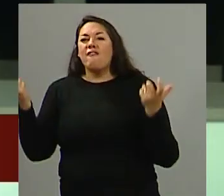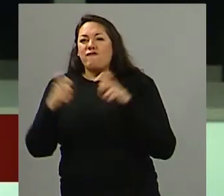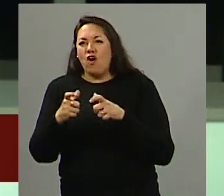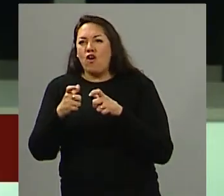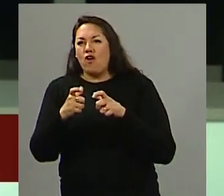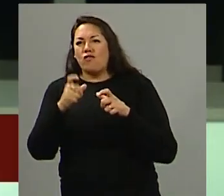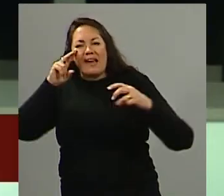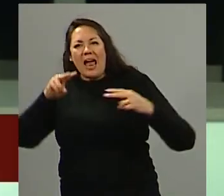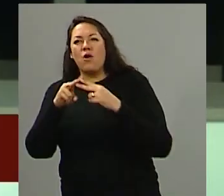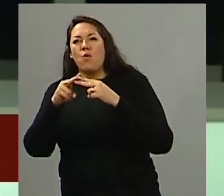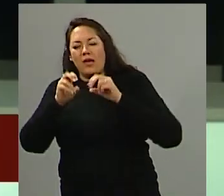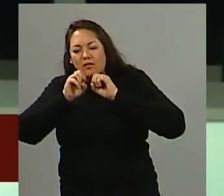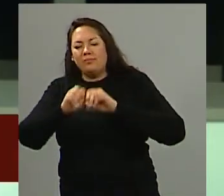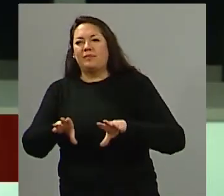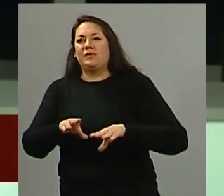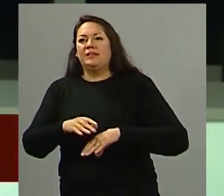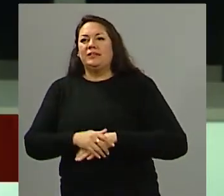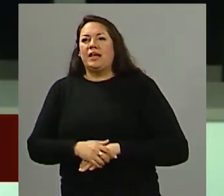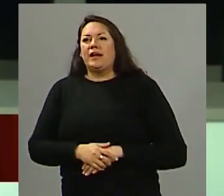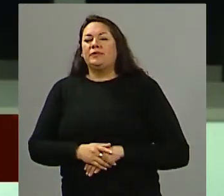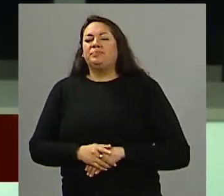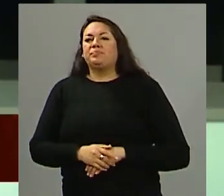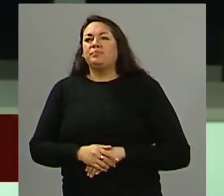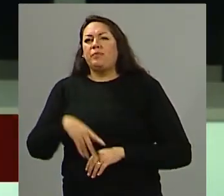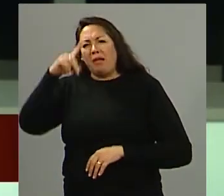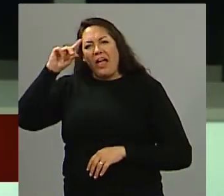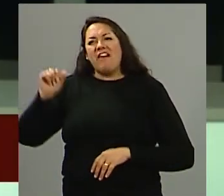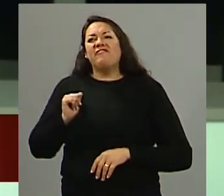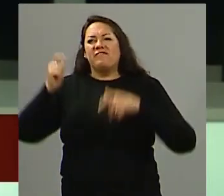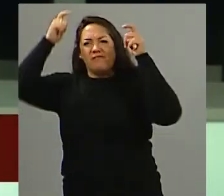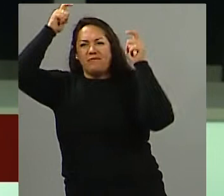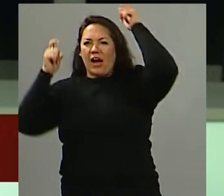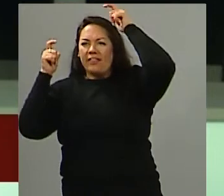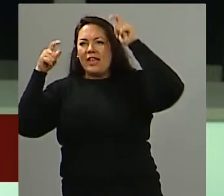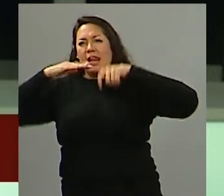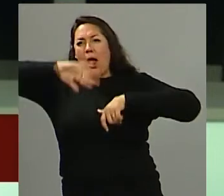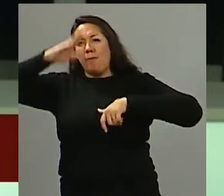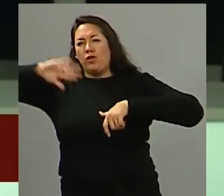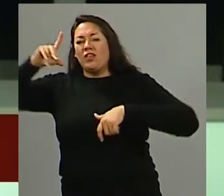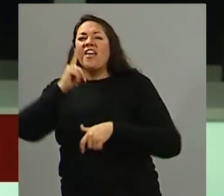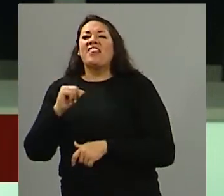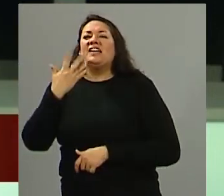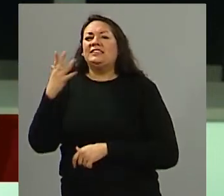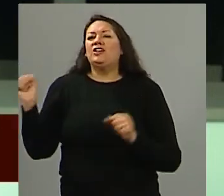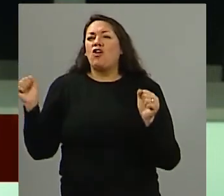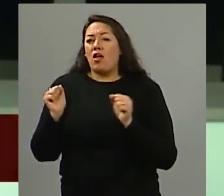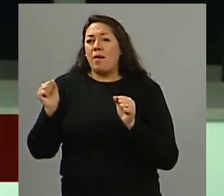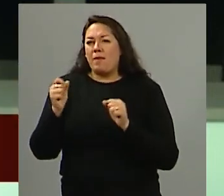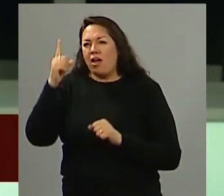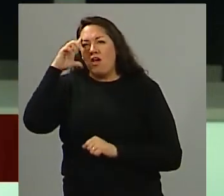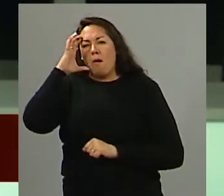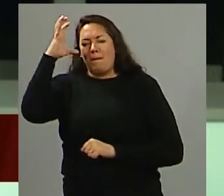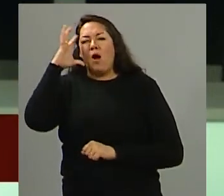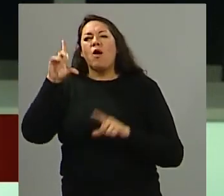Uspallata en el RIM 16 el registro de infantería de montaña el 5 de mayo y tengo también la fecha presente